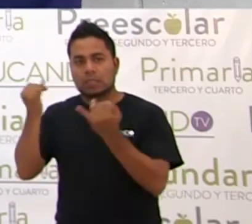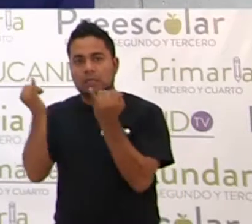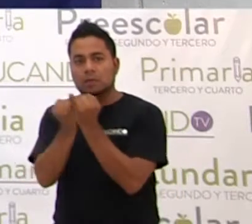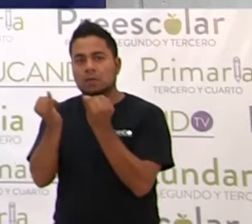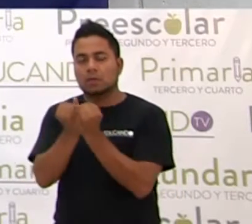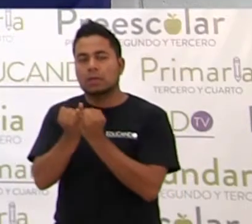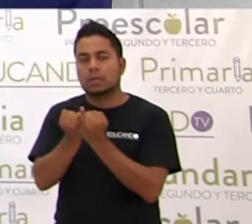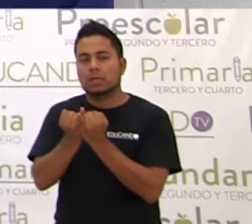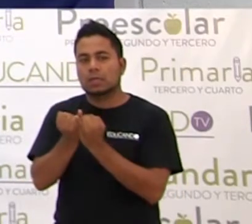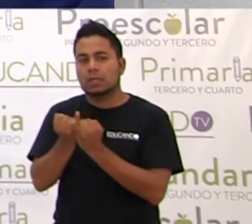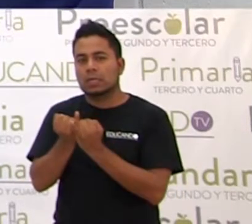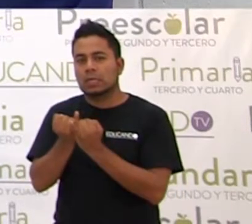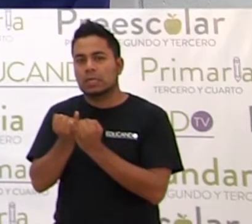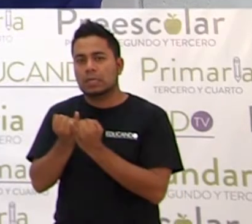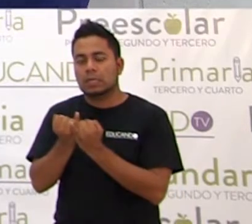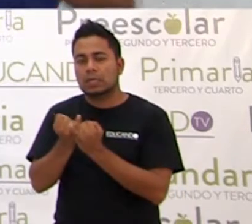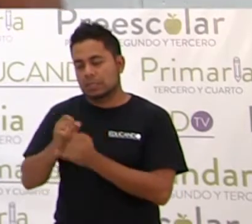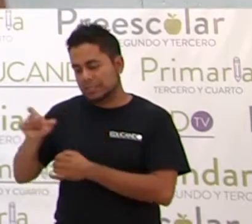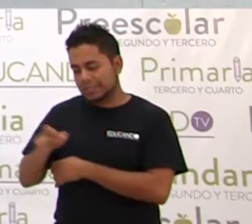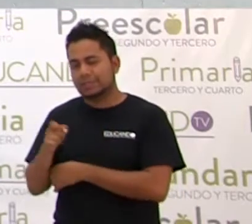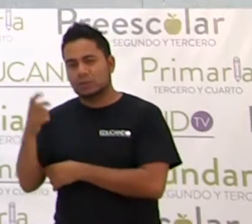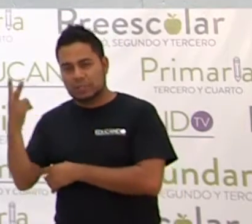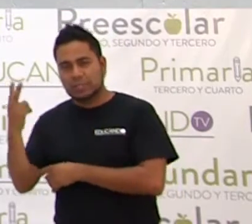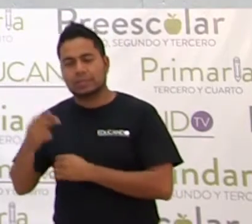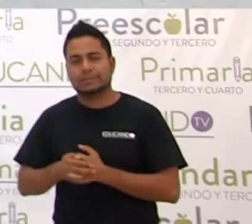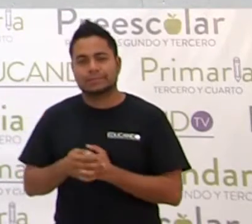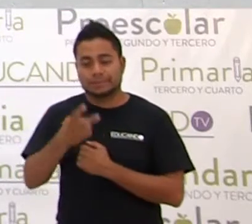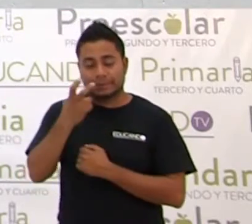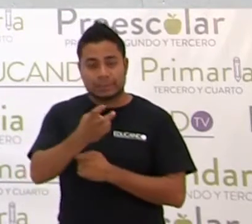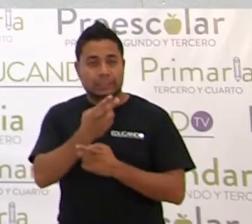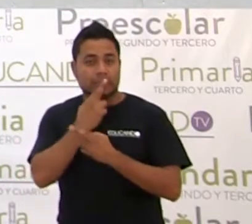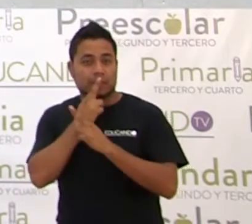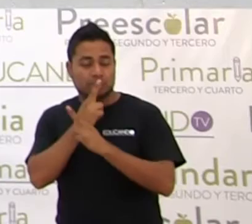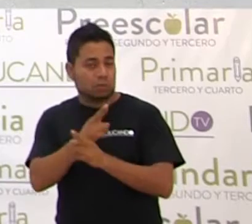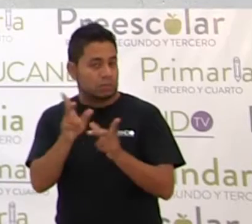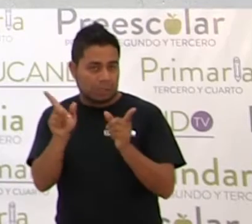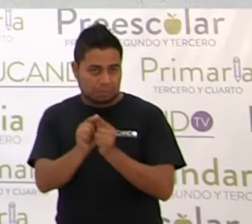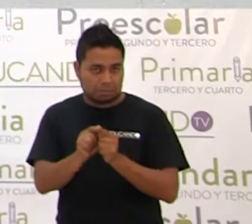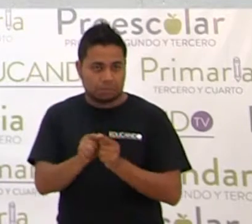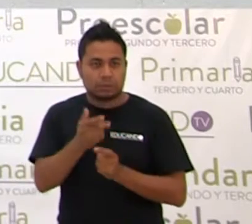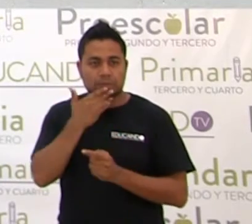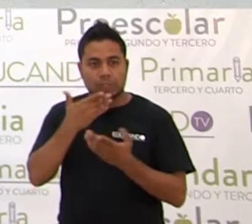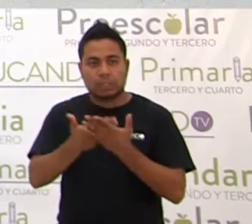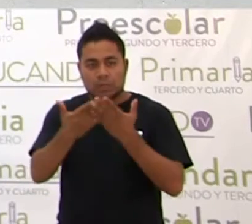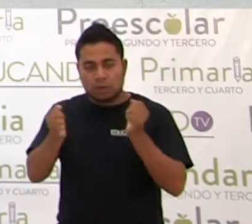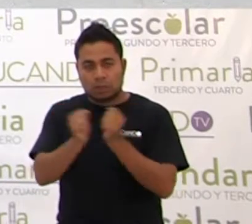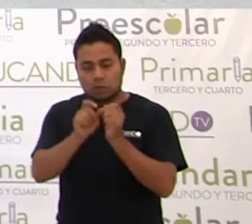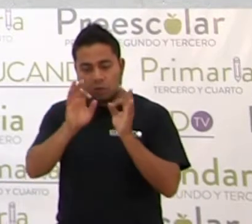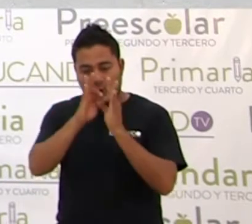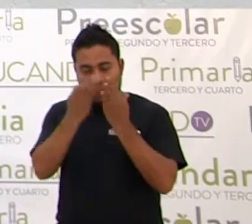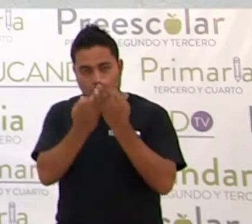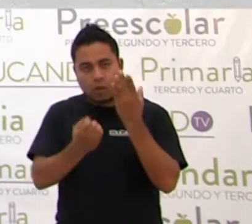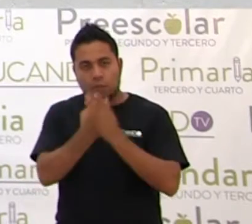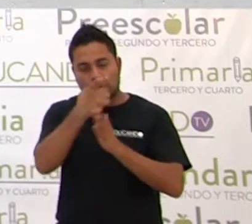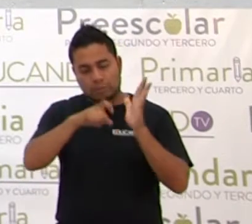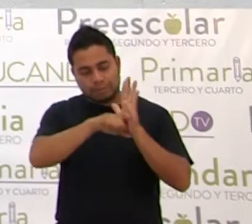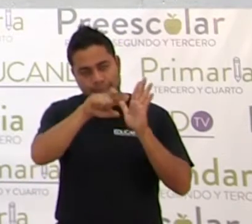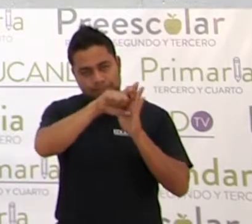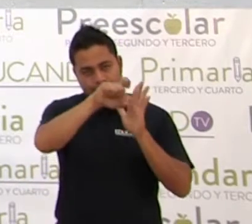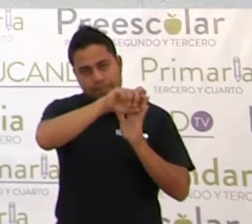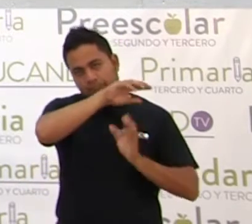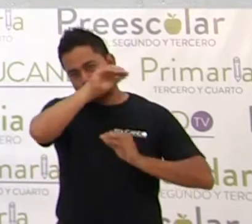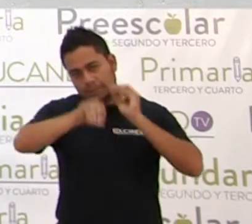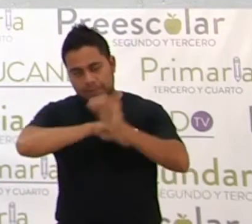cuadrada. Ese es el resultado. Ahora lo adecuamos rápidamente a la nueva